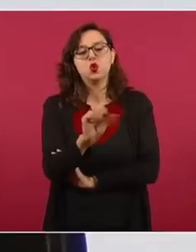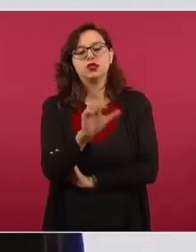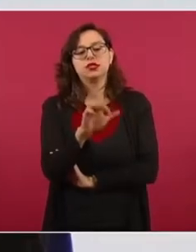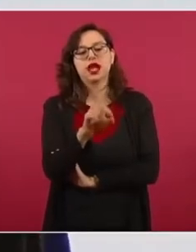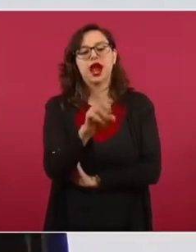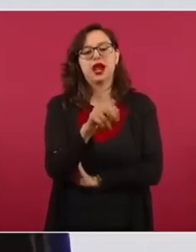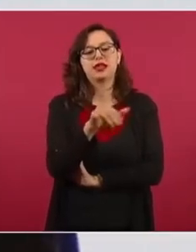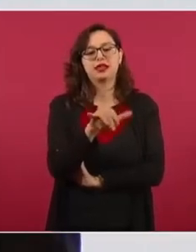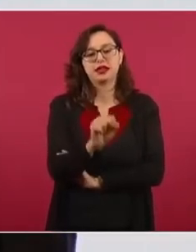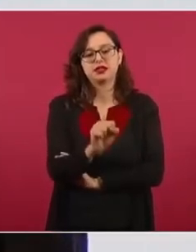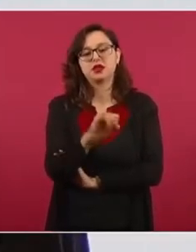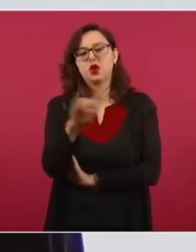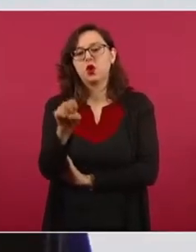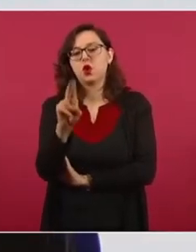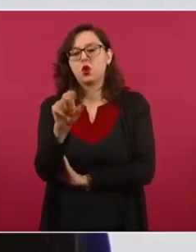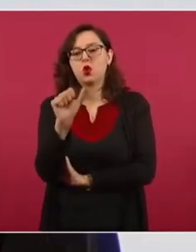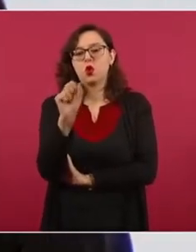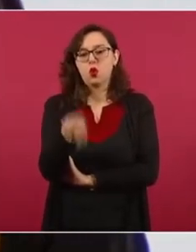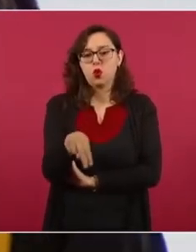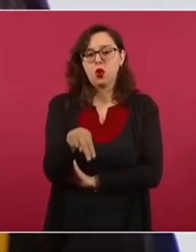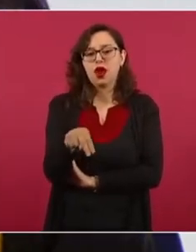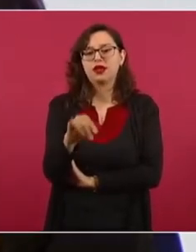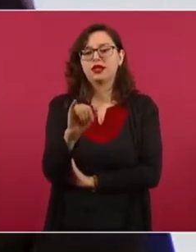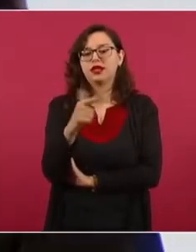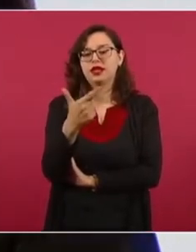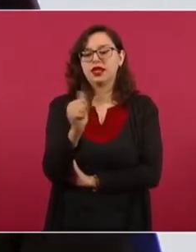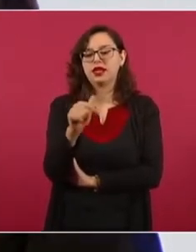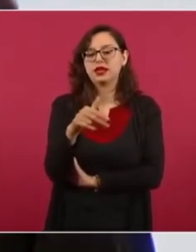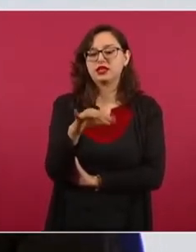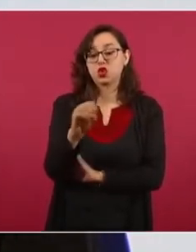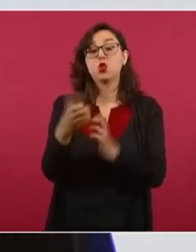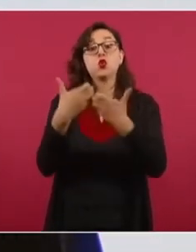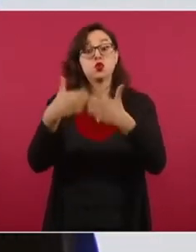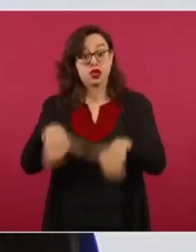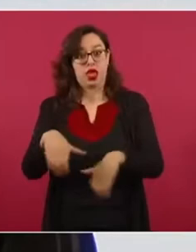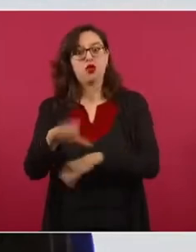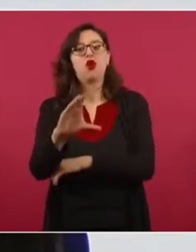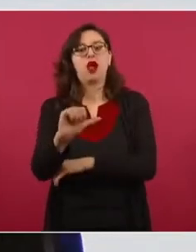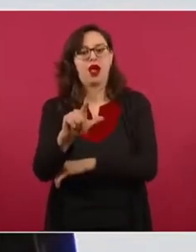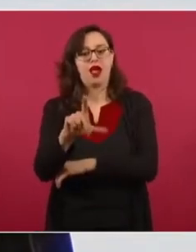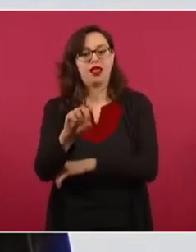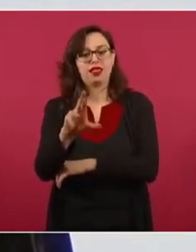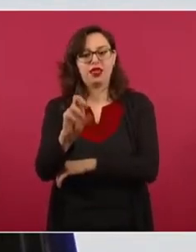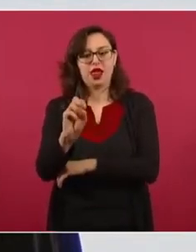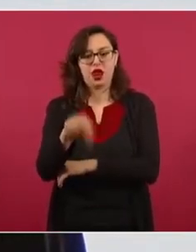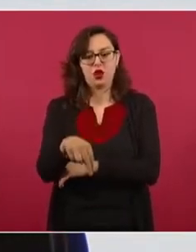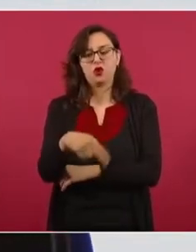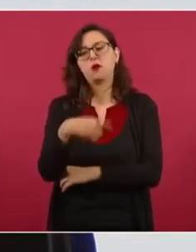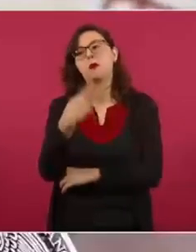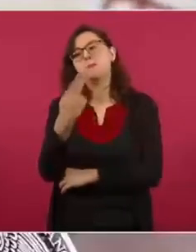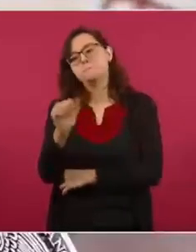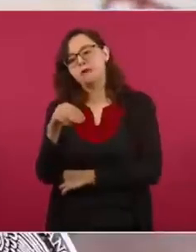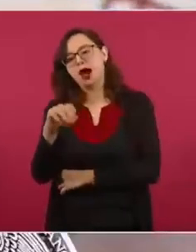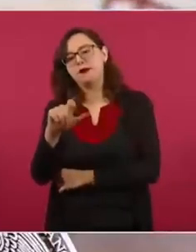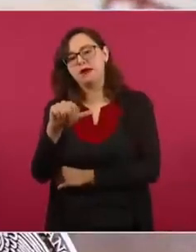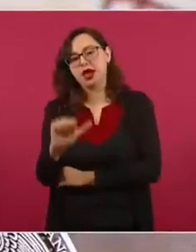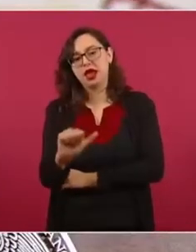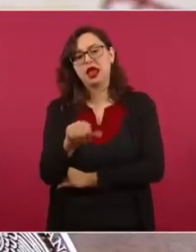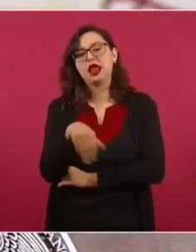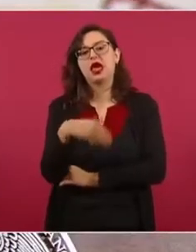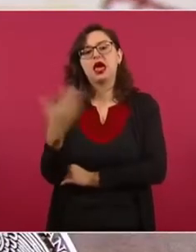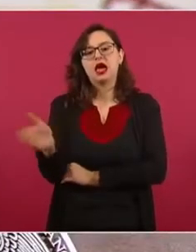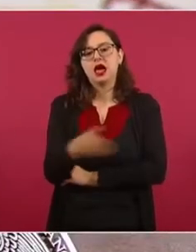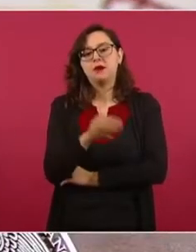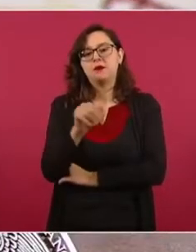Juan Ignacio Zavala, que es el cuñado de Felipe Calderón, así como Pamela Cerdeira, Jorge Triana, Manuel López